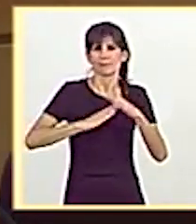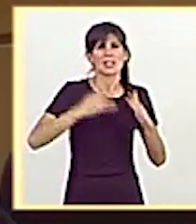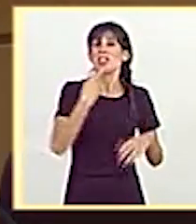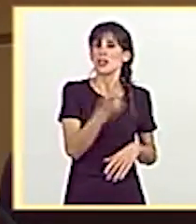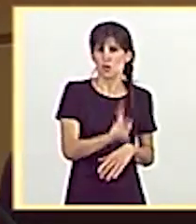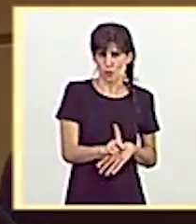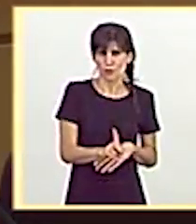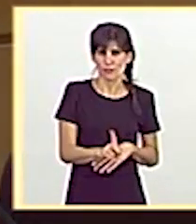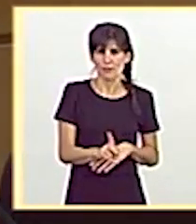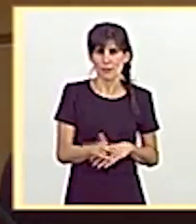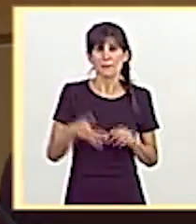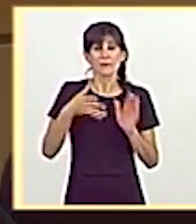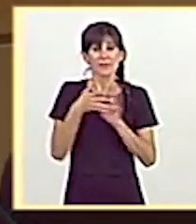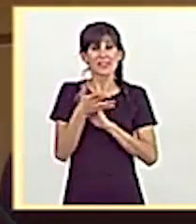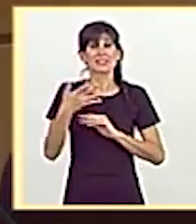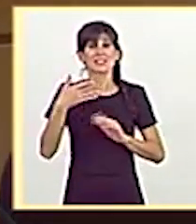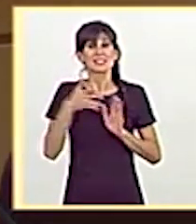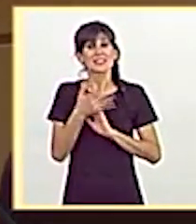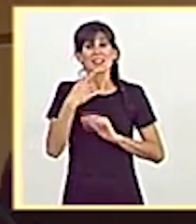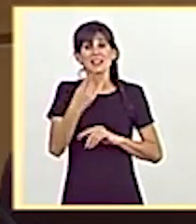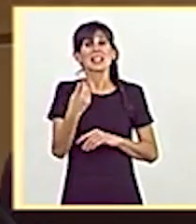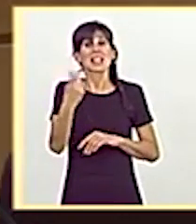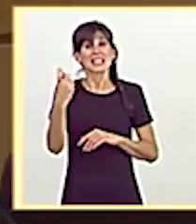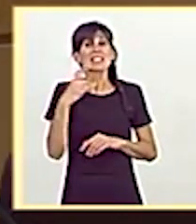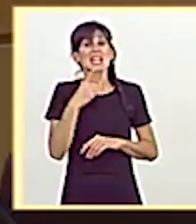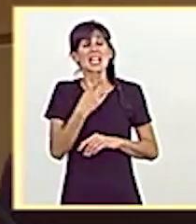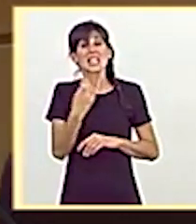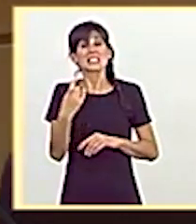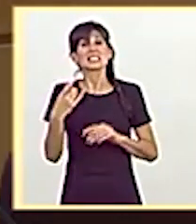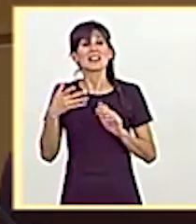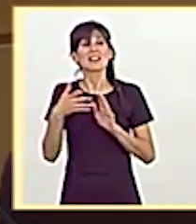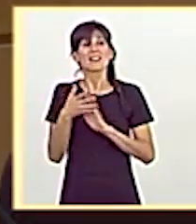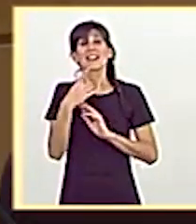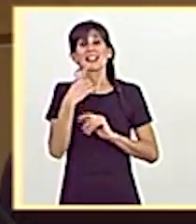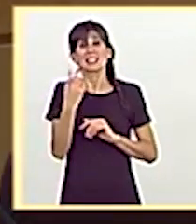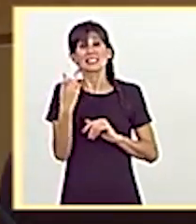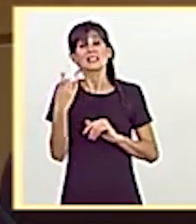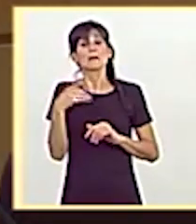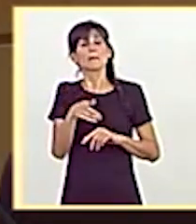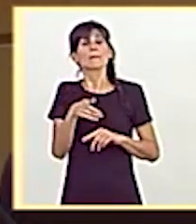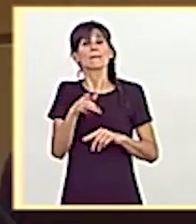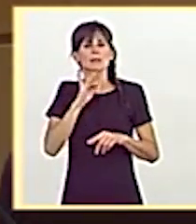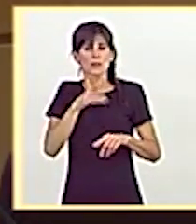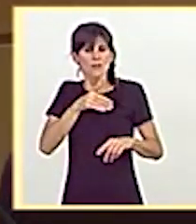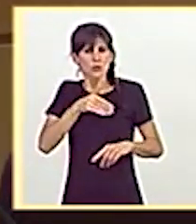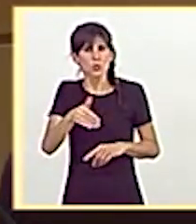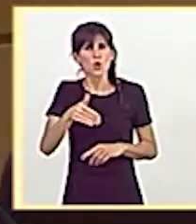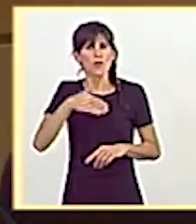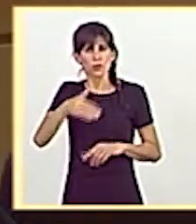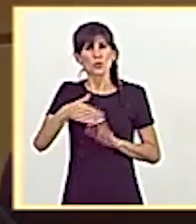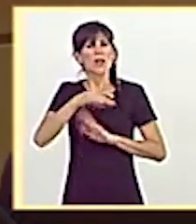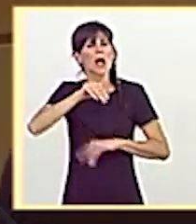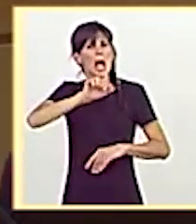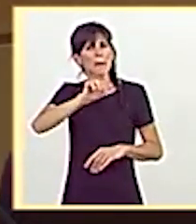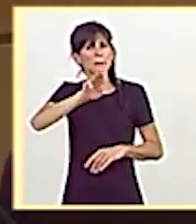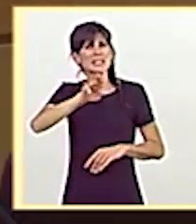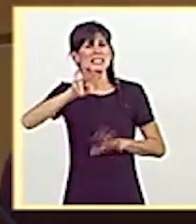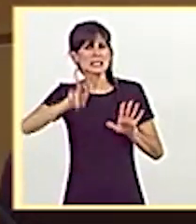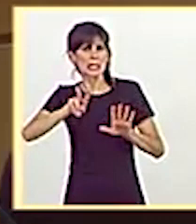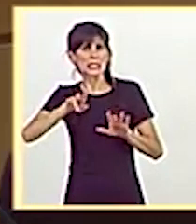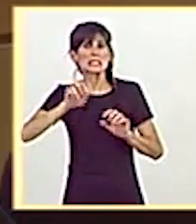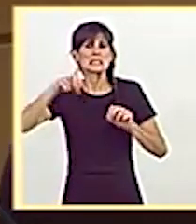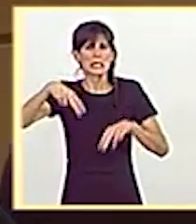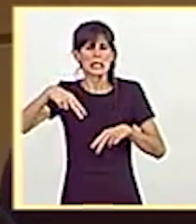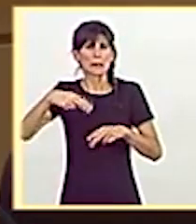Si efectivamente es necesaria la elaboración de un estudio que incorpore el escenario futuro de una P7 sin peajes